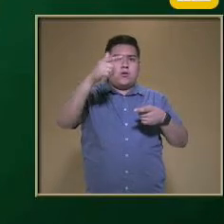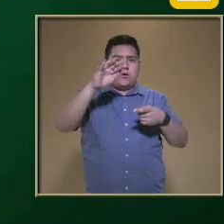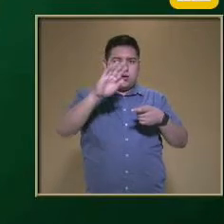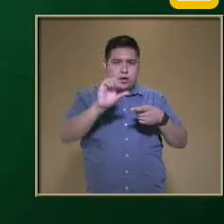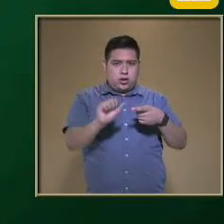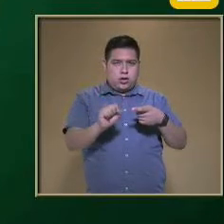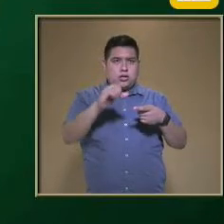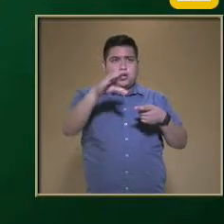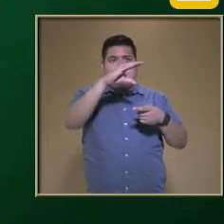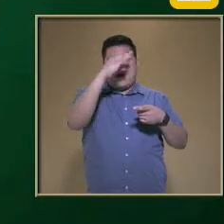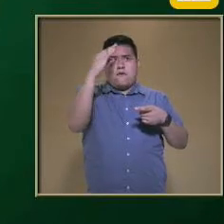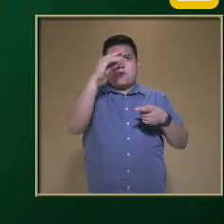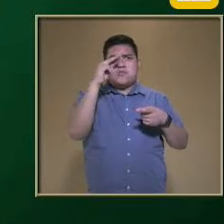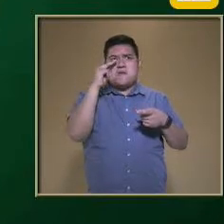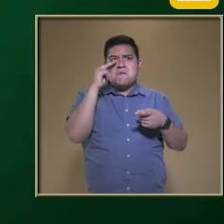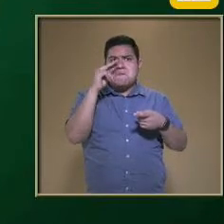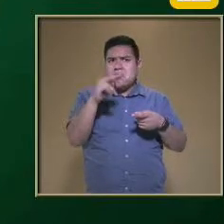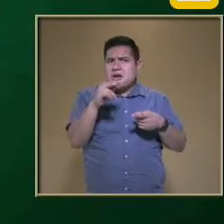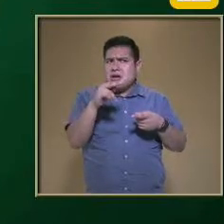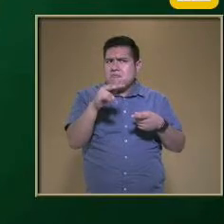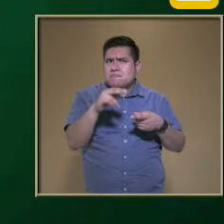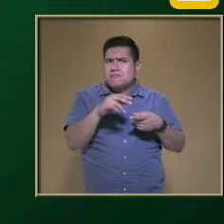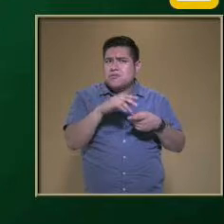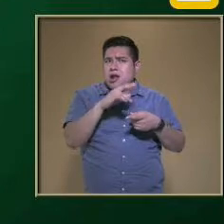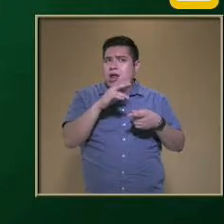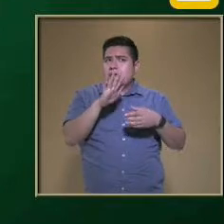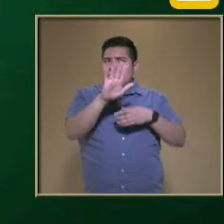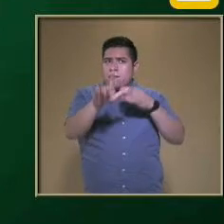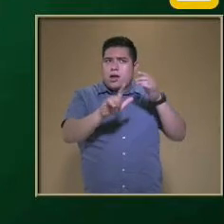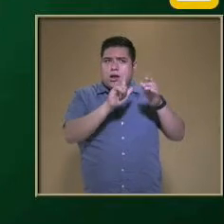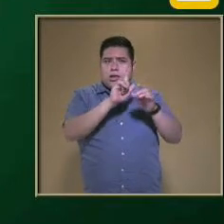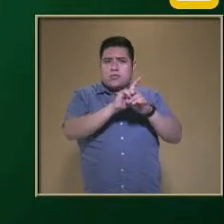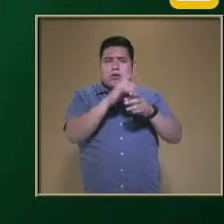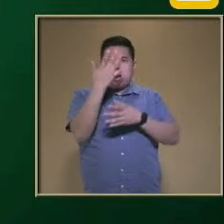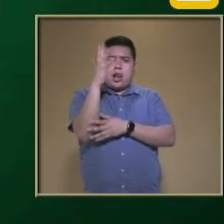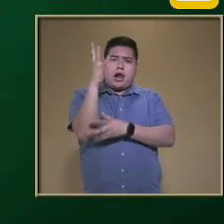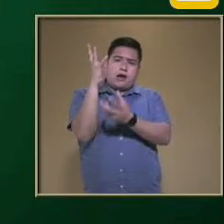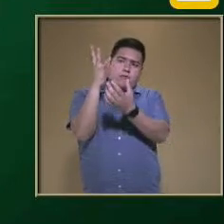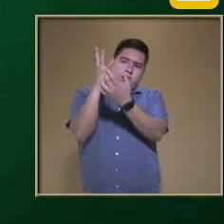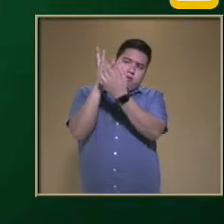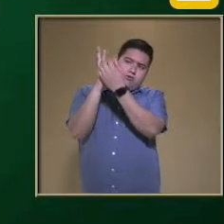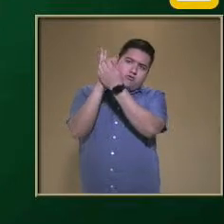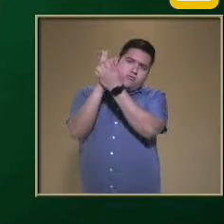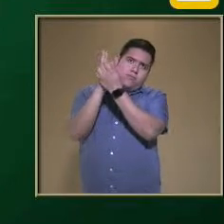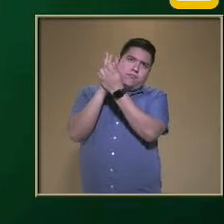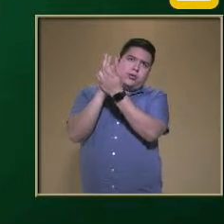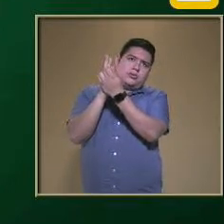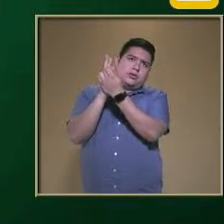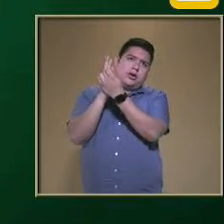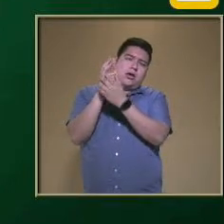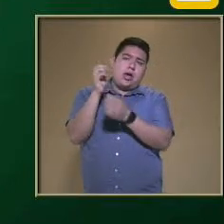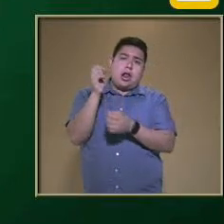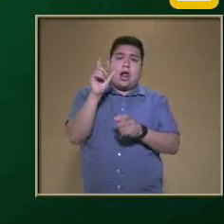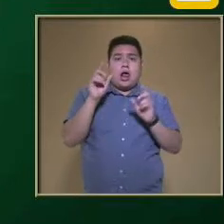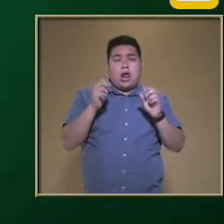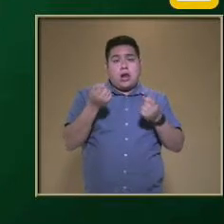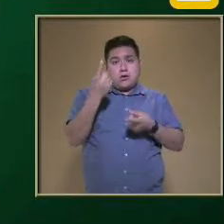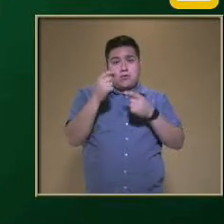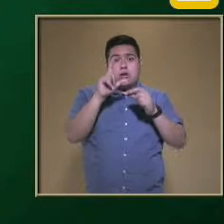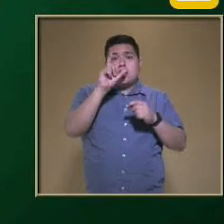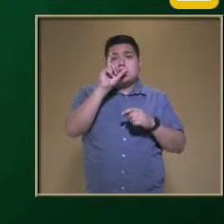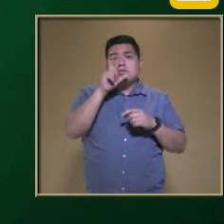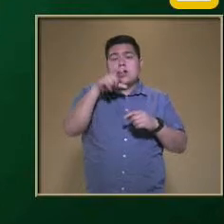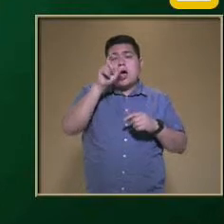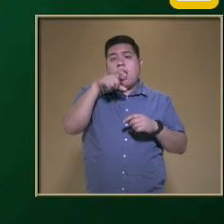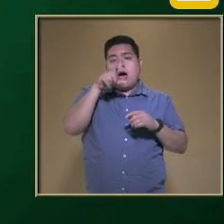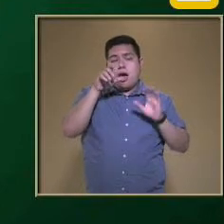Ahí en la imagen Pues se ve A un animalito Sujetándose En las ramas Puede ser Que tenga Algunas aves Tienen garras O picos